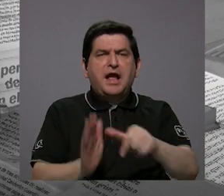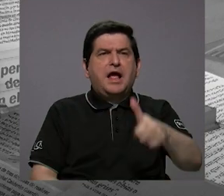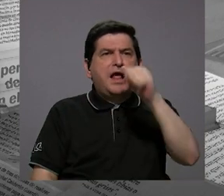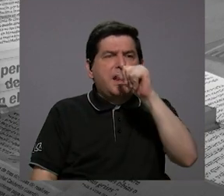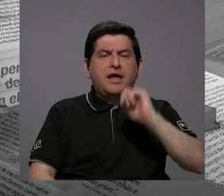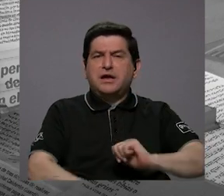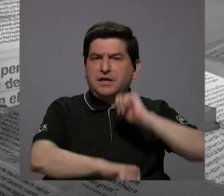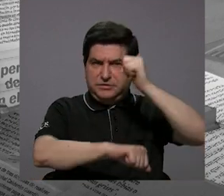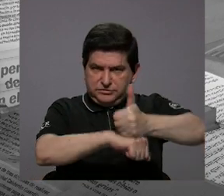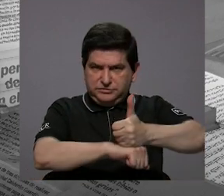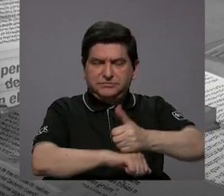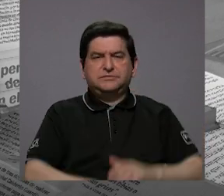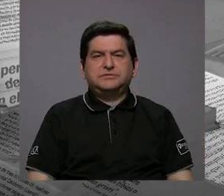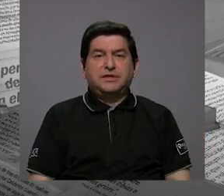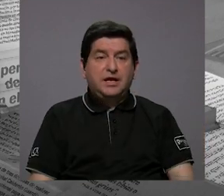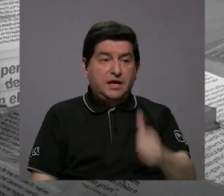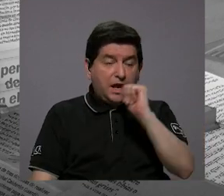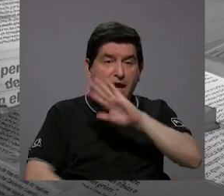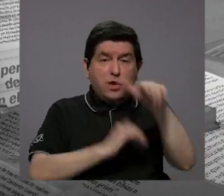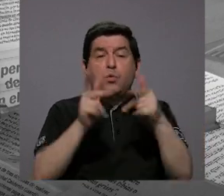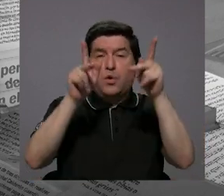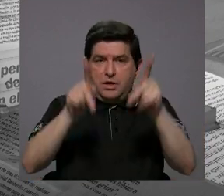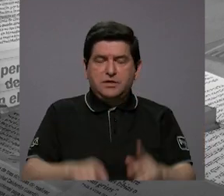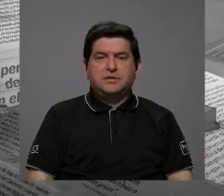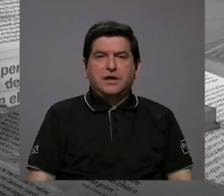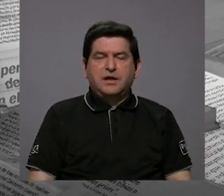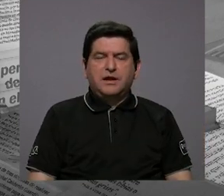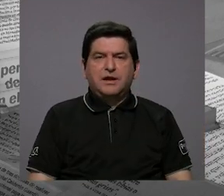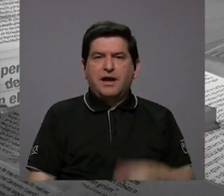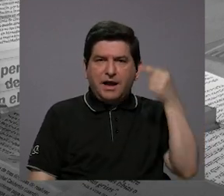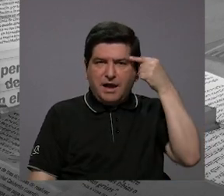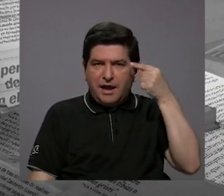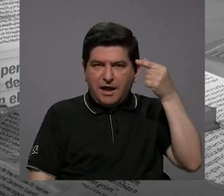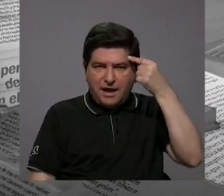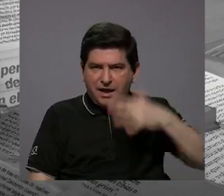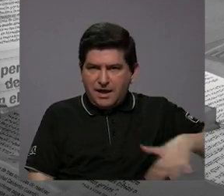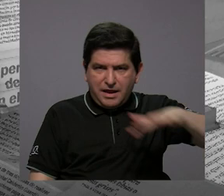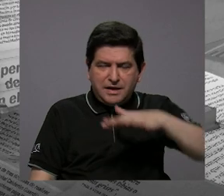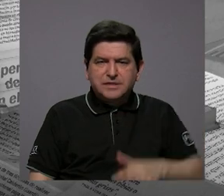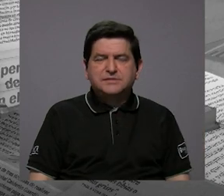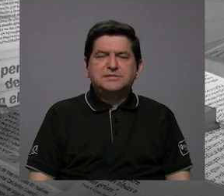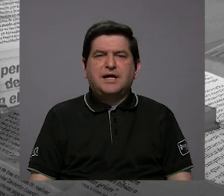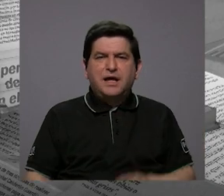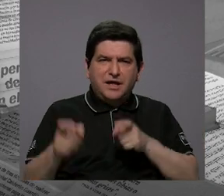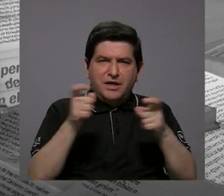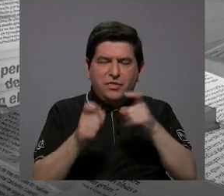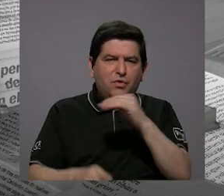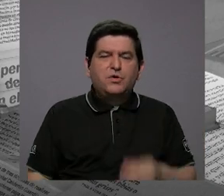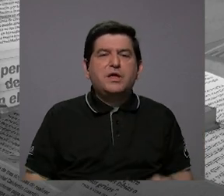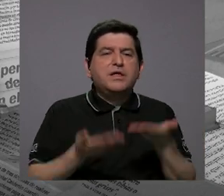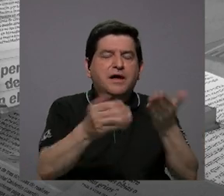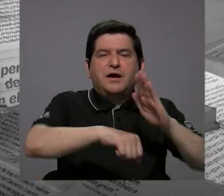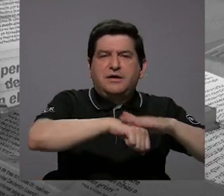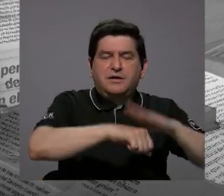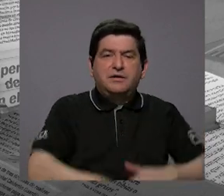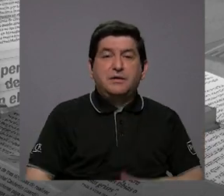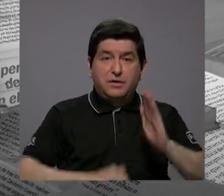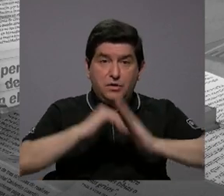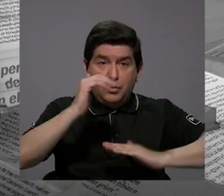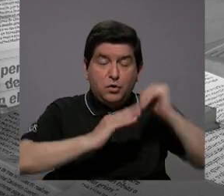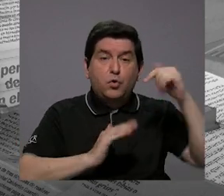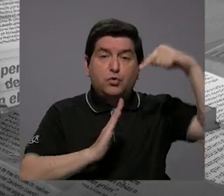ley de aguas que establece que el agua es de todos, el Estado la administra y la concesiona. Entonces, para construir un pozo